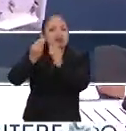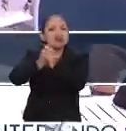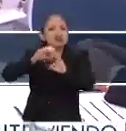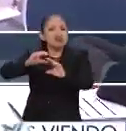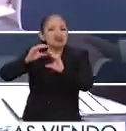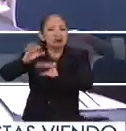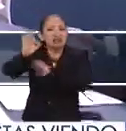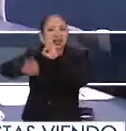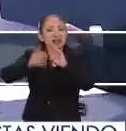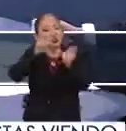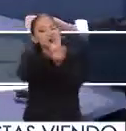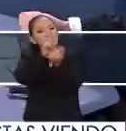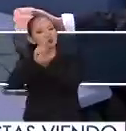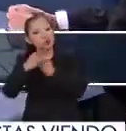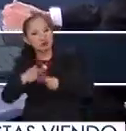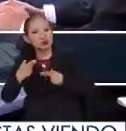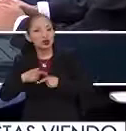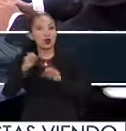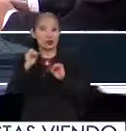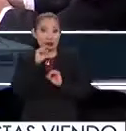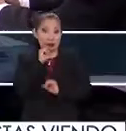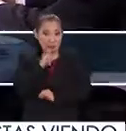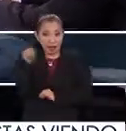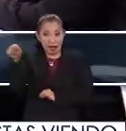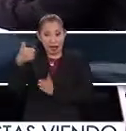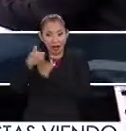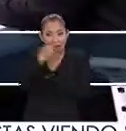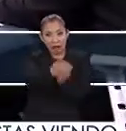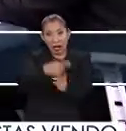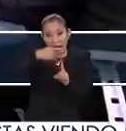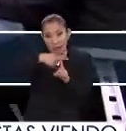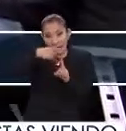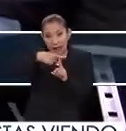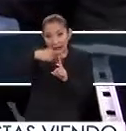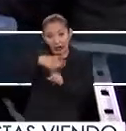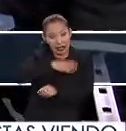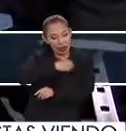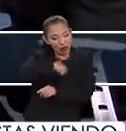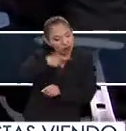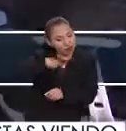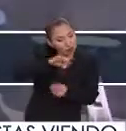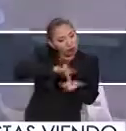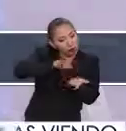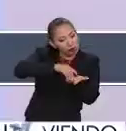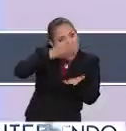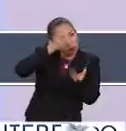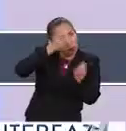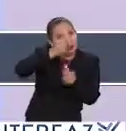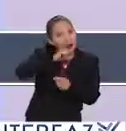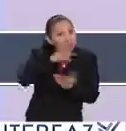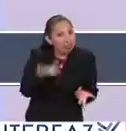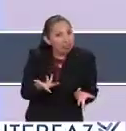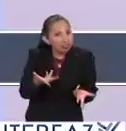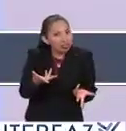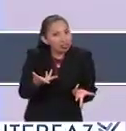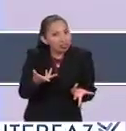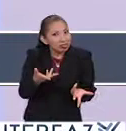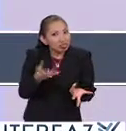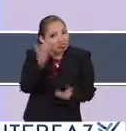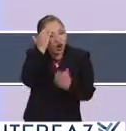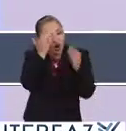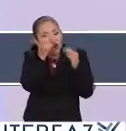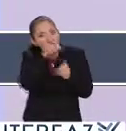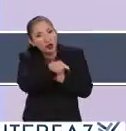El trato con los clientes, incluso el ayudar a hacer la tarea a los hijos, pues van adquiriendo conocimientos. Entonces, son